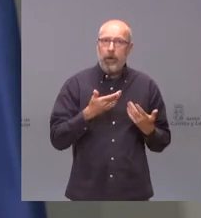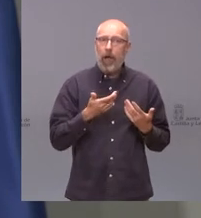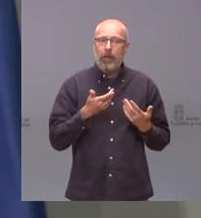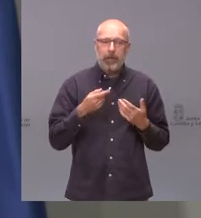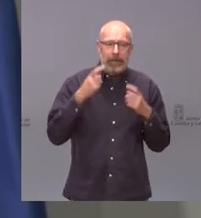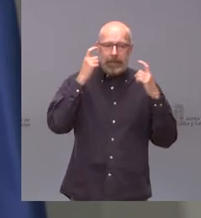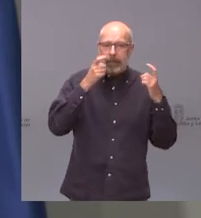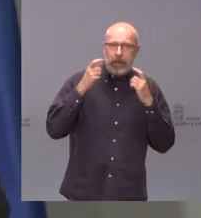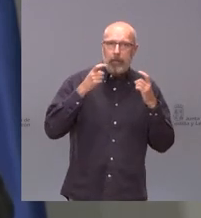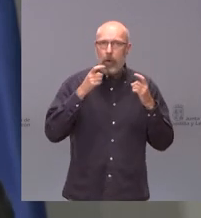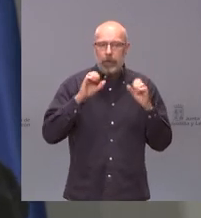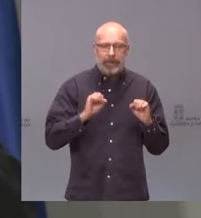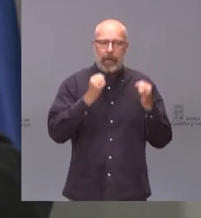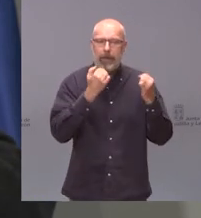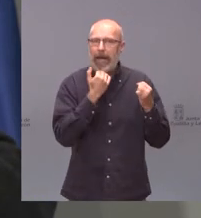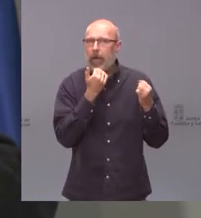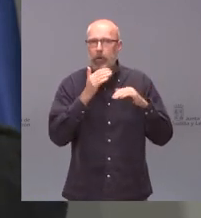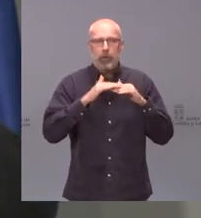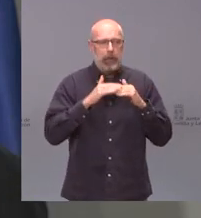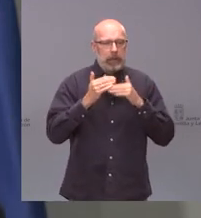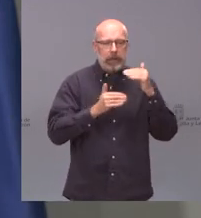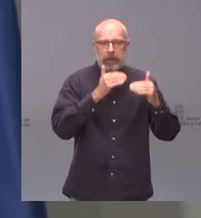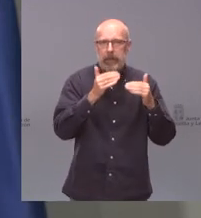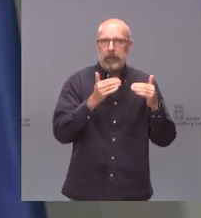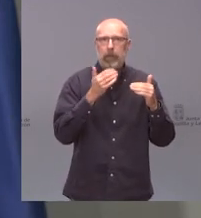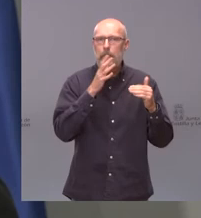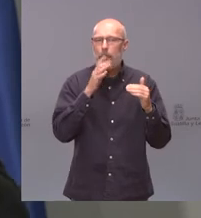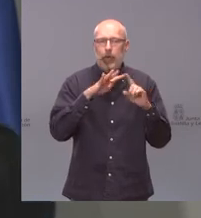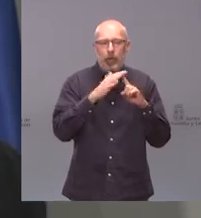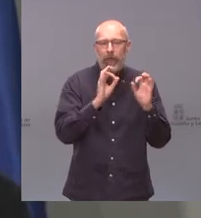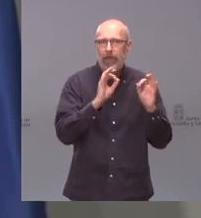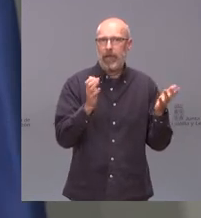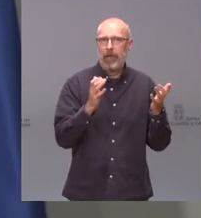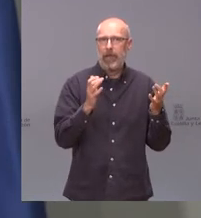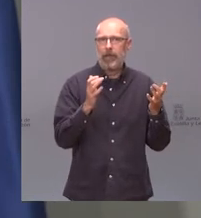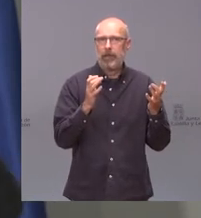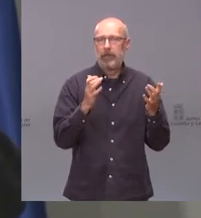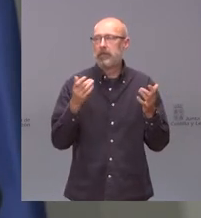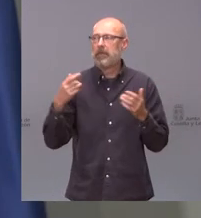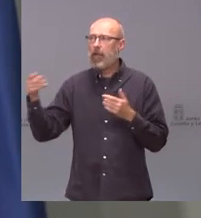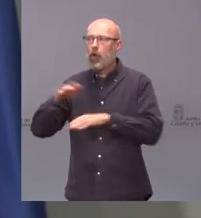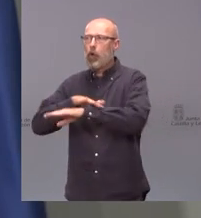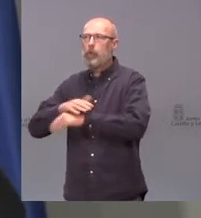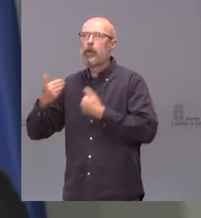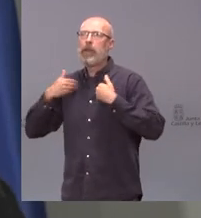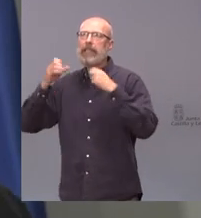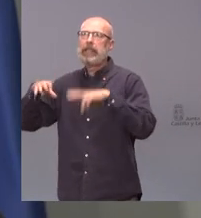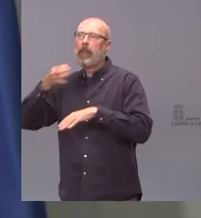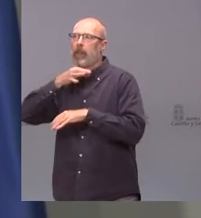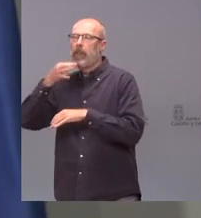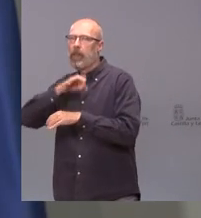como podemos y navegando contra un sistema en el cual un señor no tiene ninguna responsabilidad y cada vez que tú vas a tomar una decisión